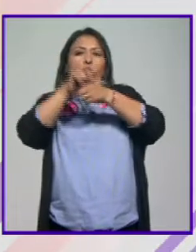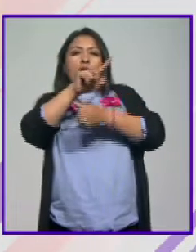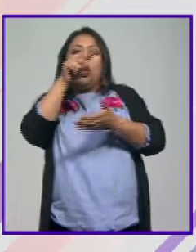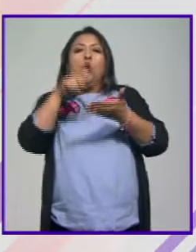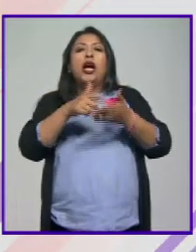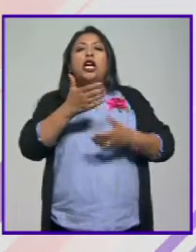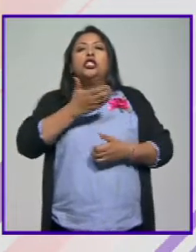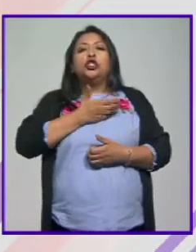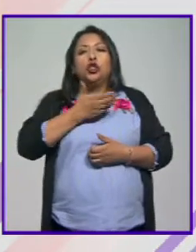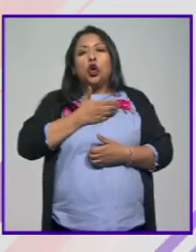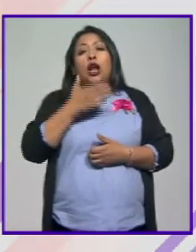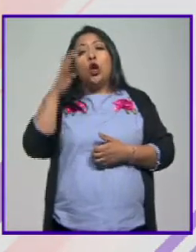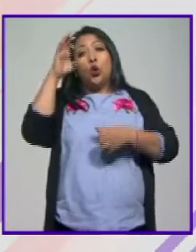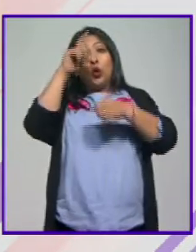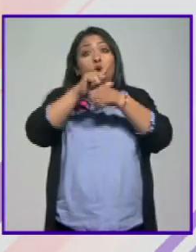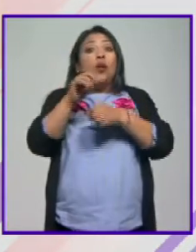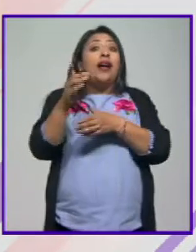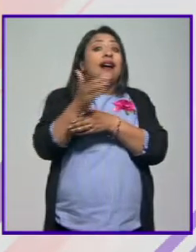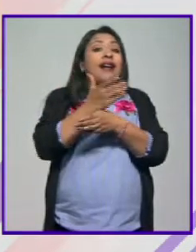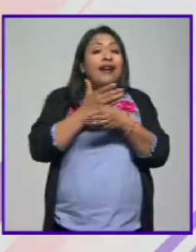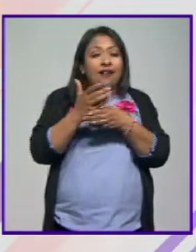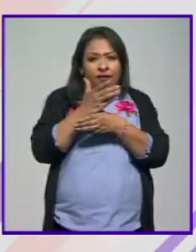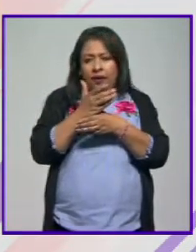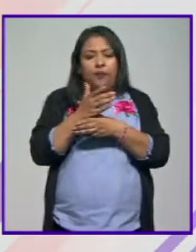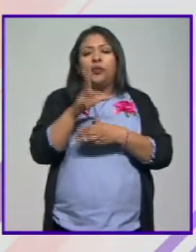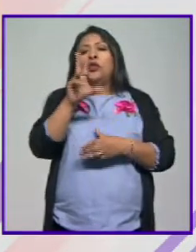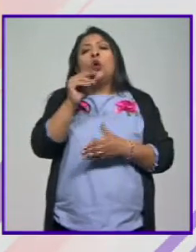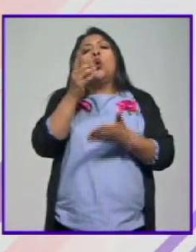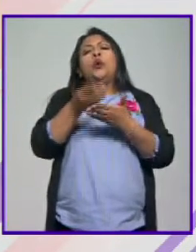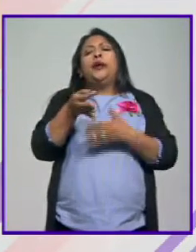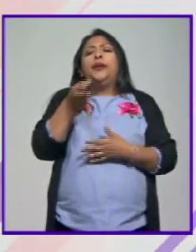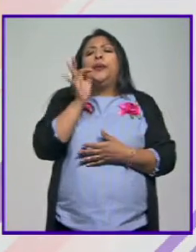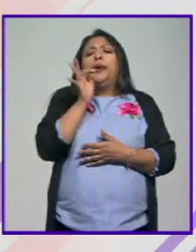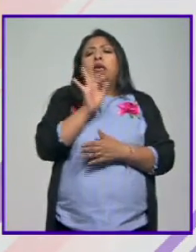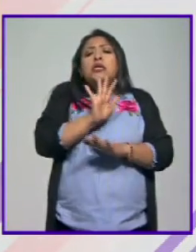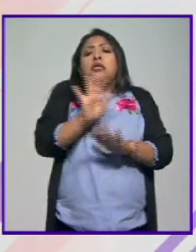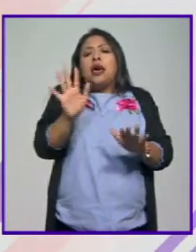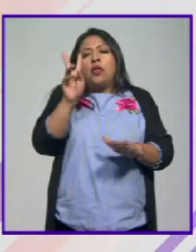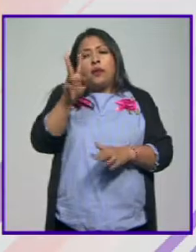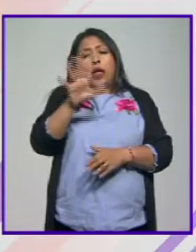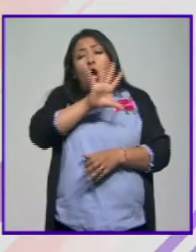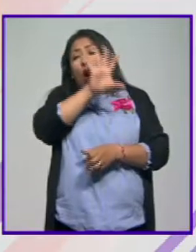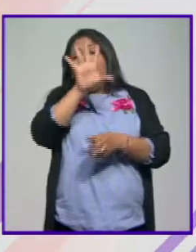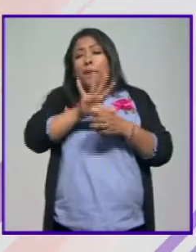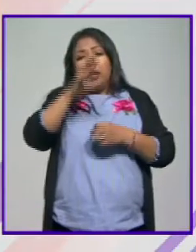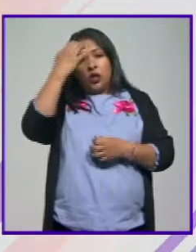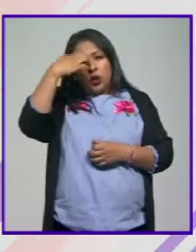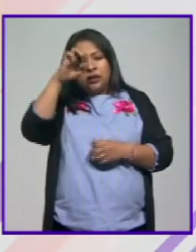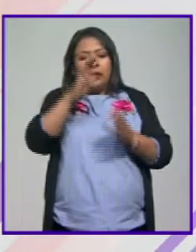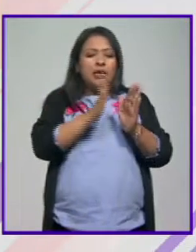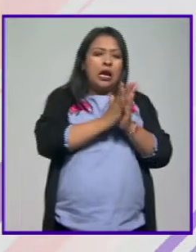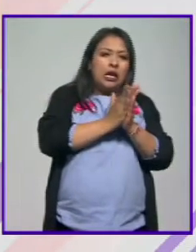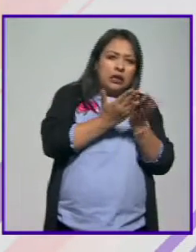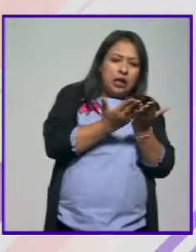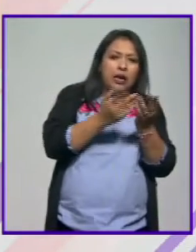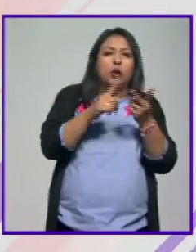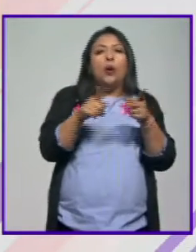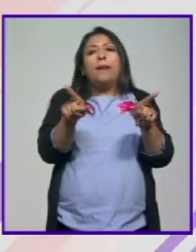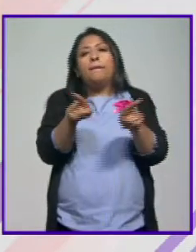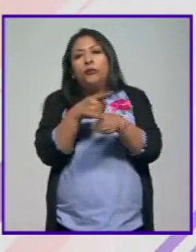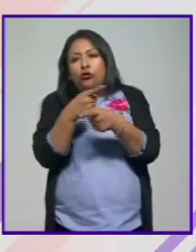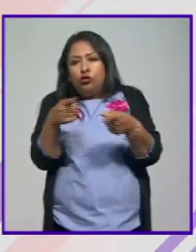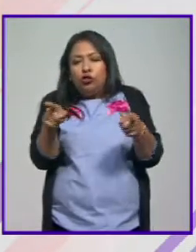el Zócalo de la cultura del café es decir no solamente beberlo sino toda la experiencia que conlleva la literatura la